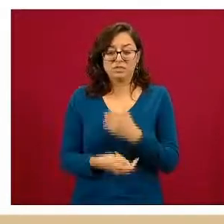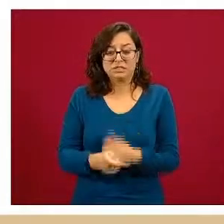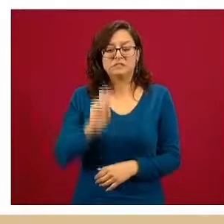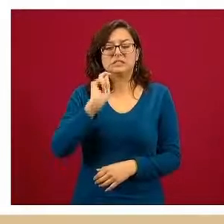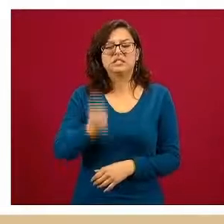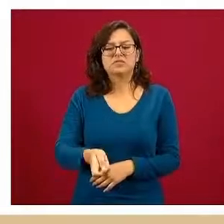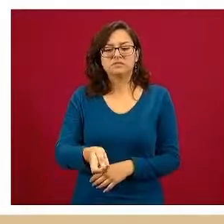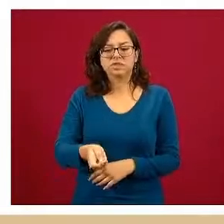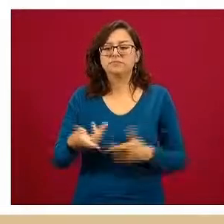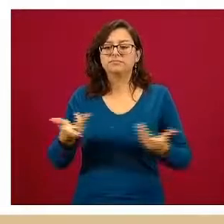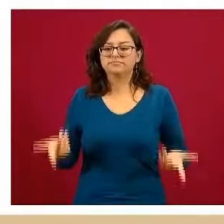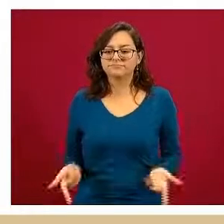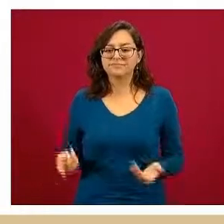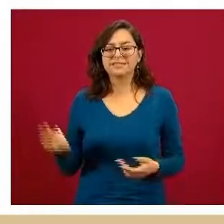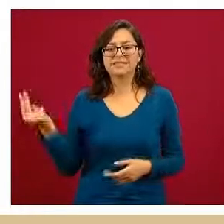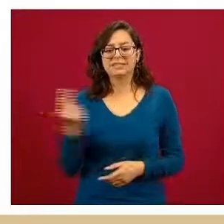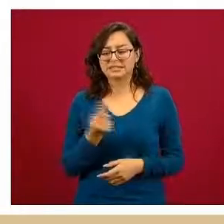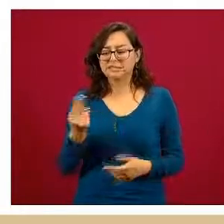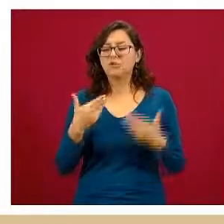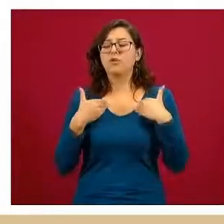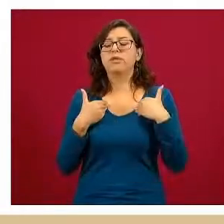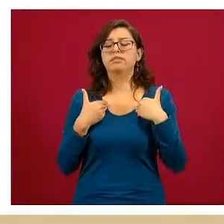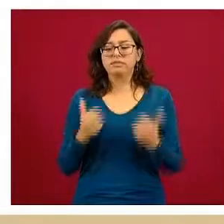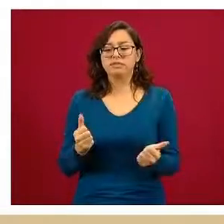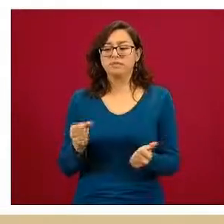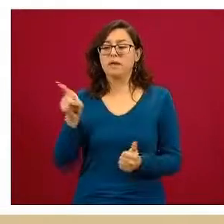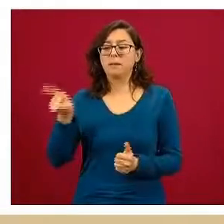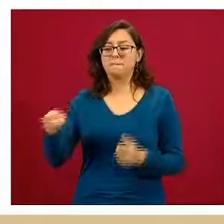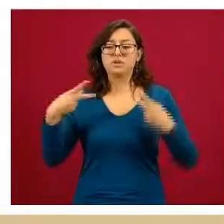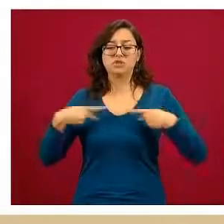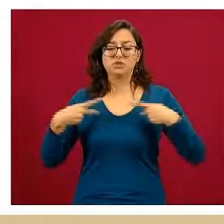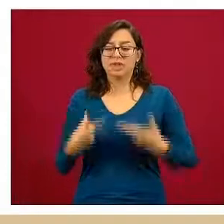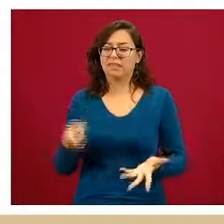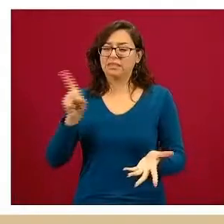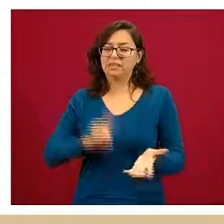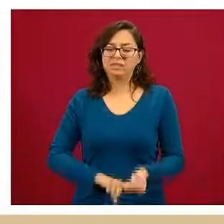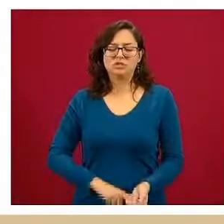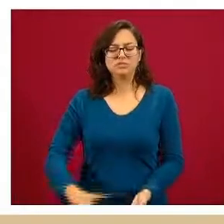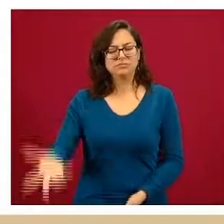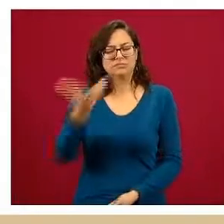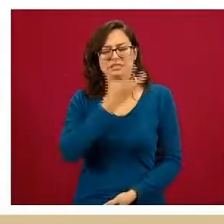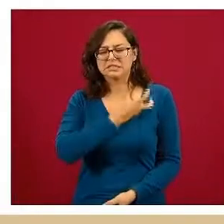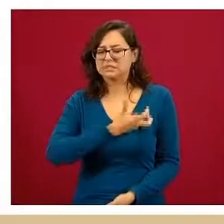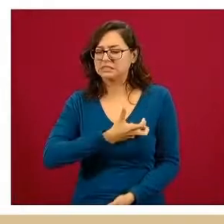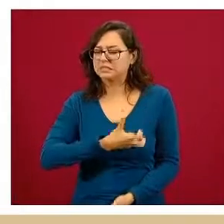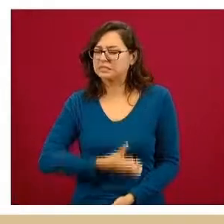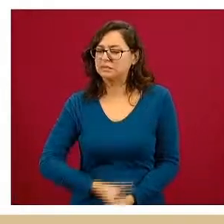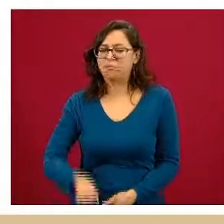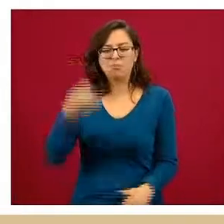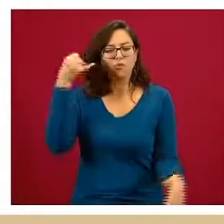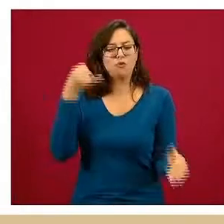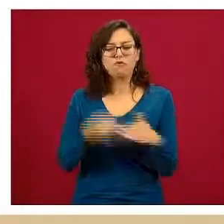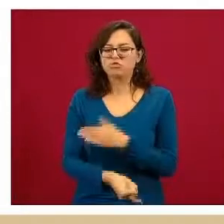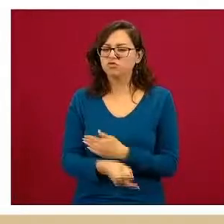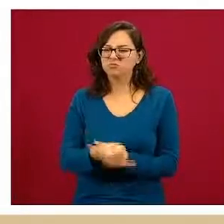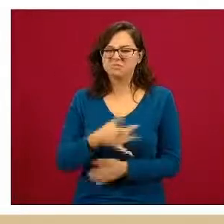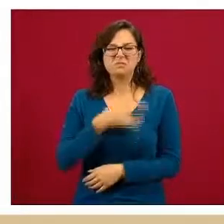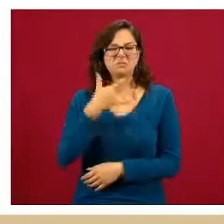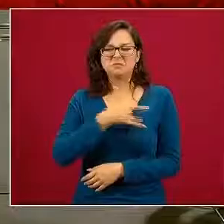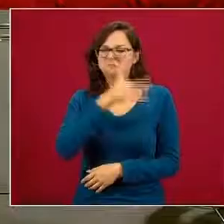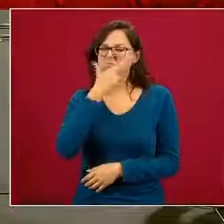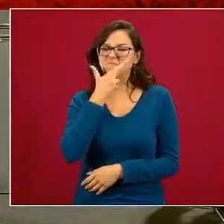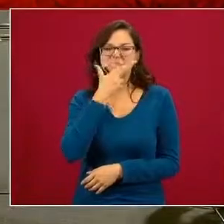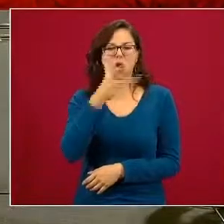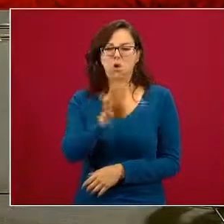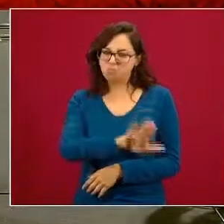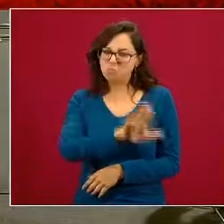comprensión del inmenso dolor que puede sentir una persona para querer terminar con su vida y eso es un apelo